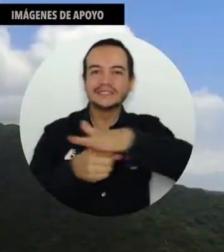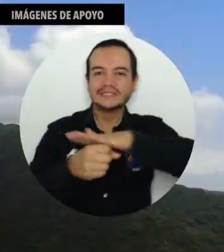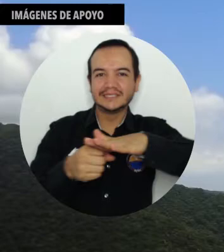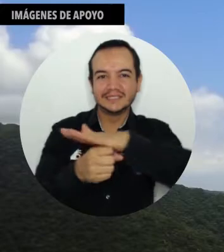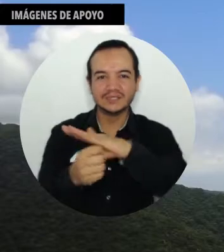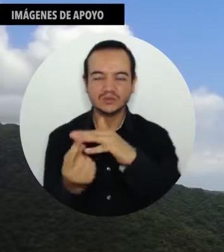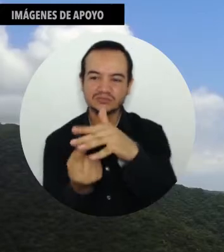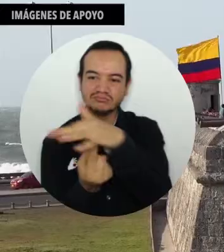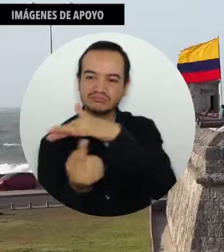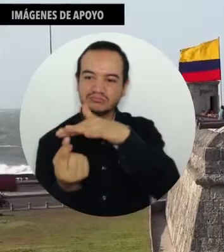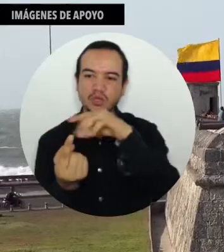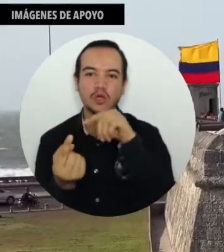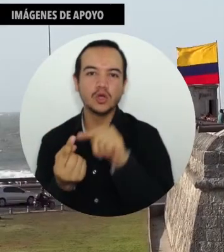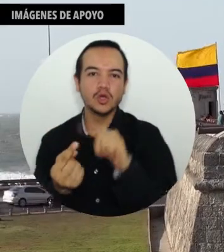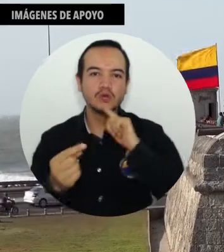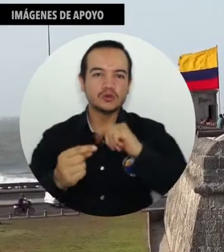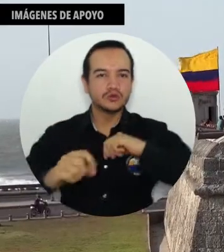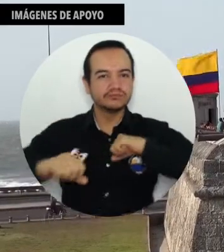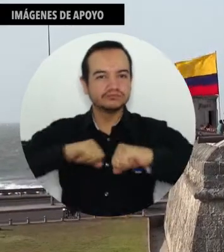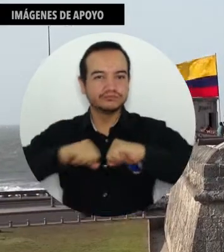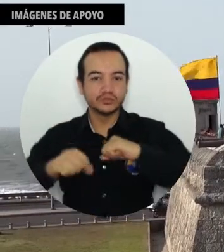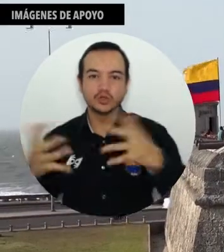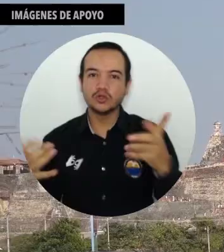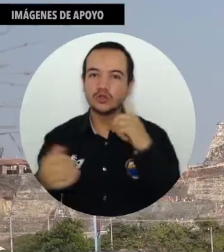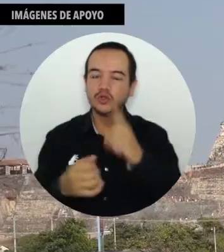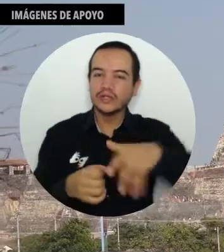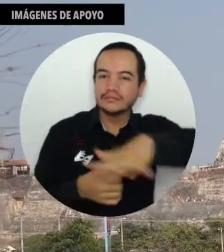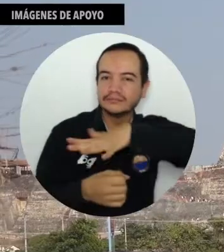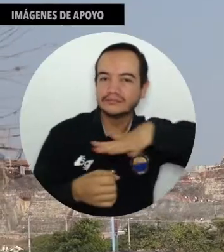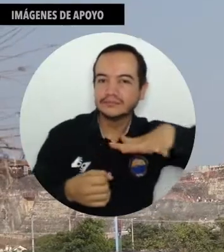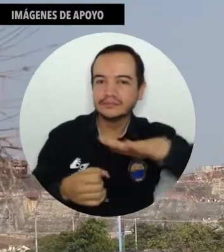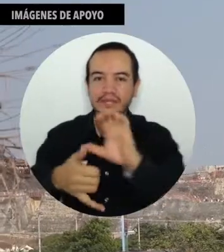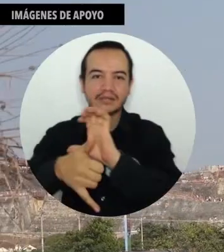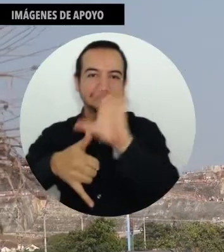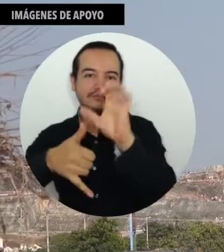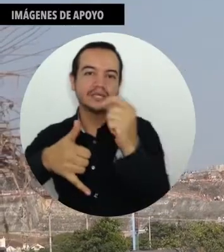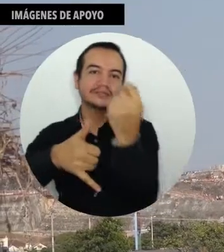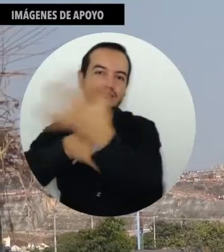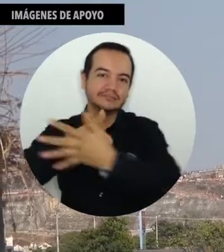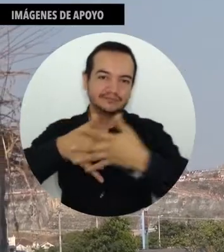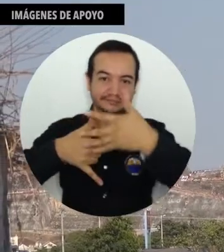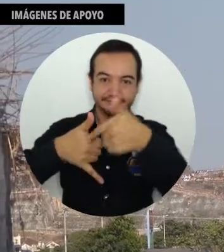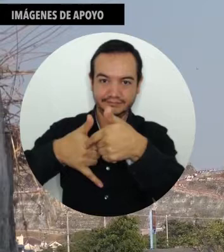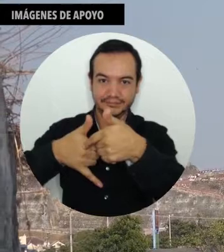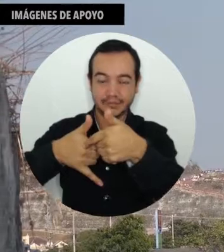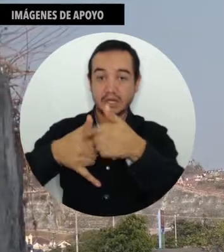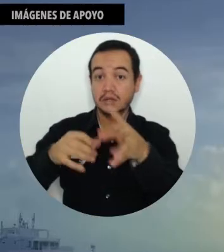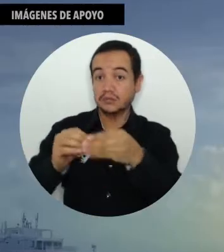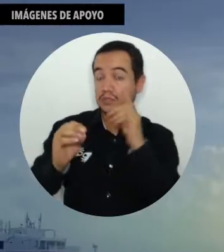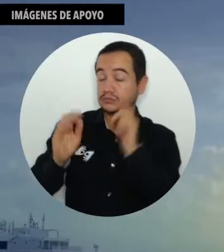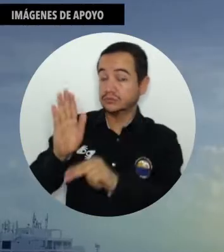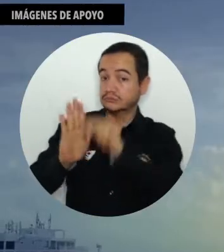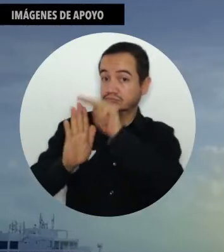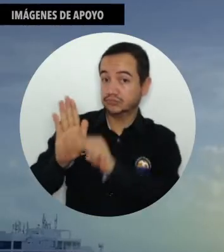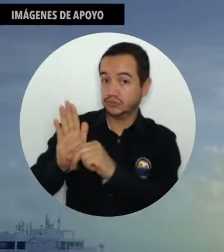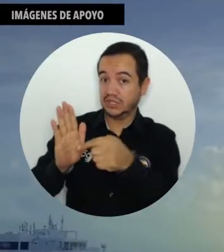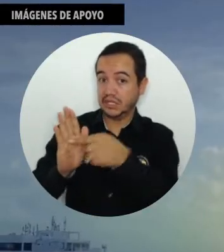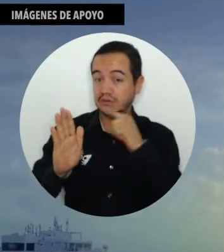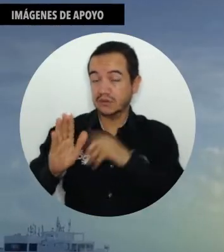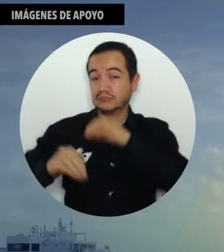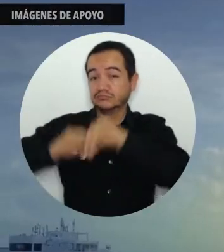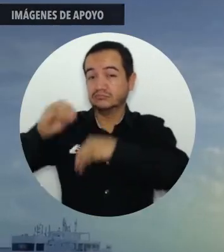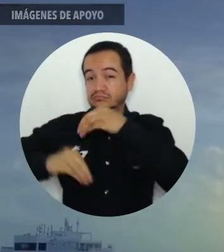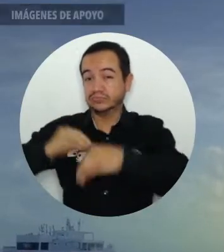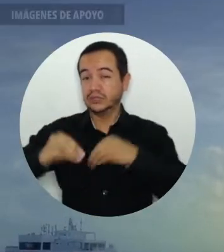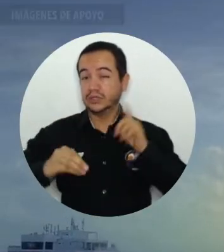relacionado con la gestión ambiental a nivel regional, a nivel local y a nivel nacional, en virtud de toda la normativa que a lo largo de todos estos